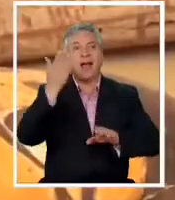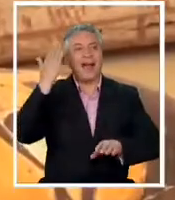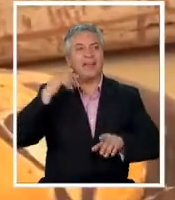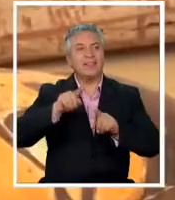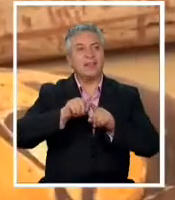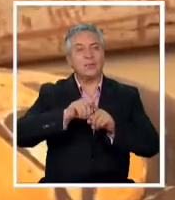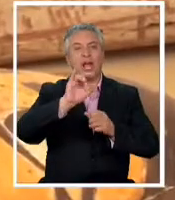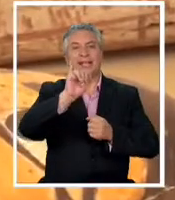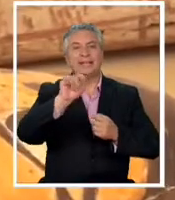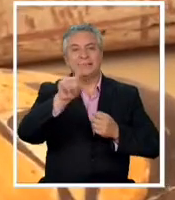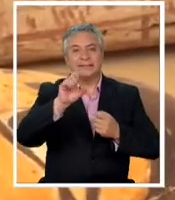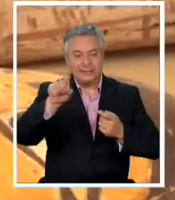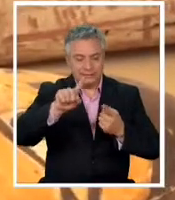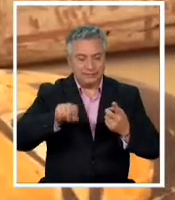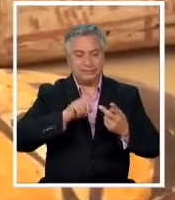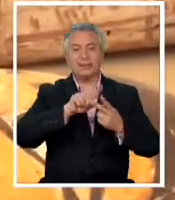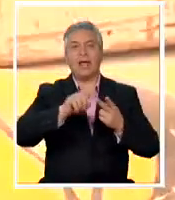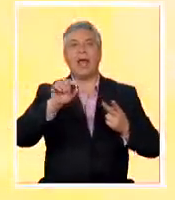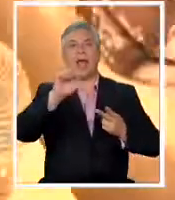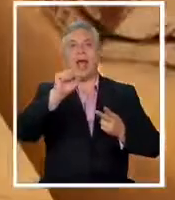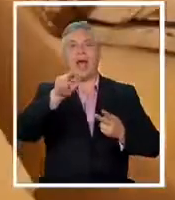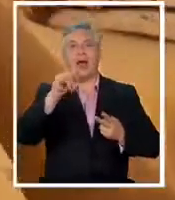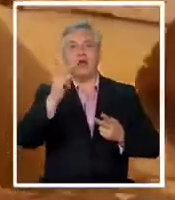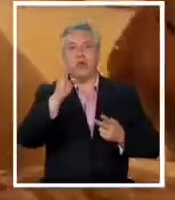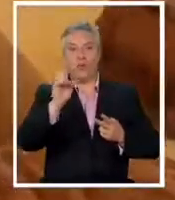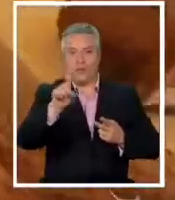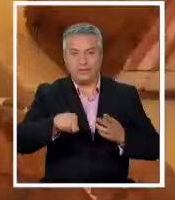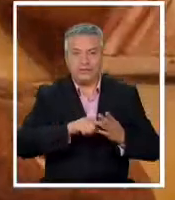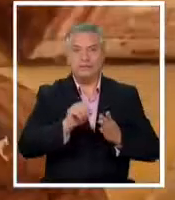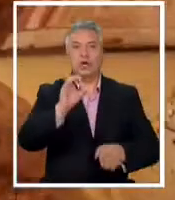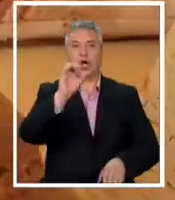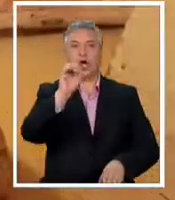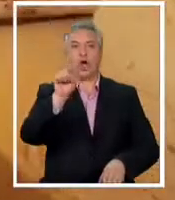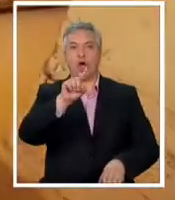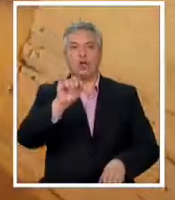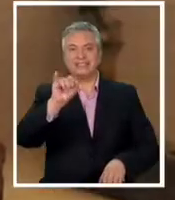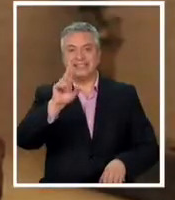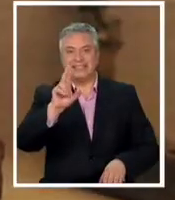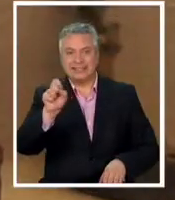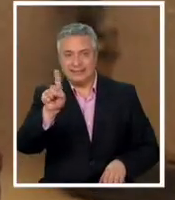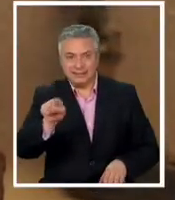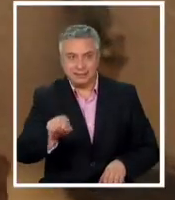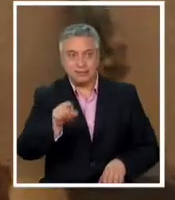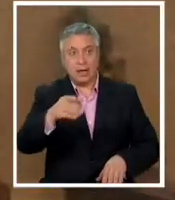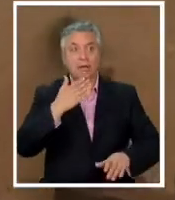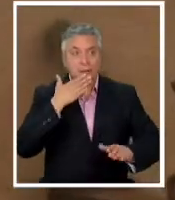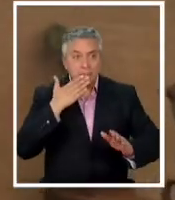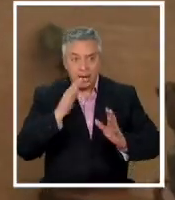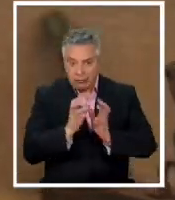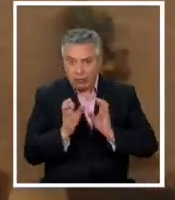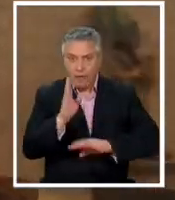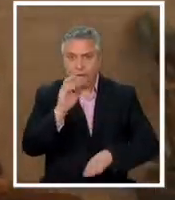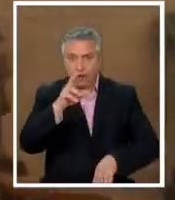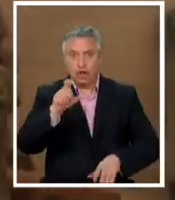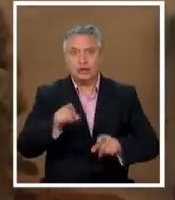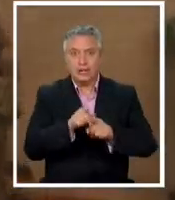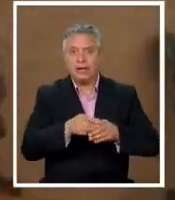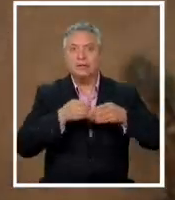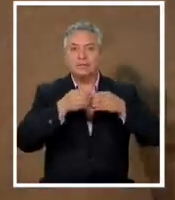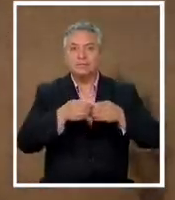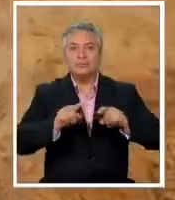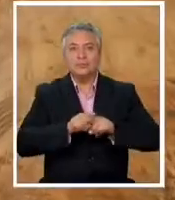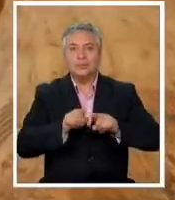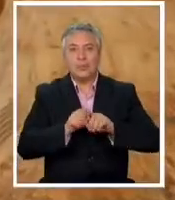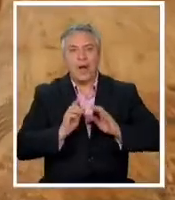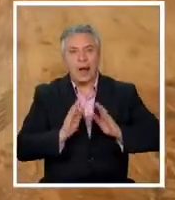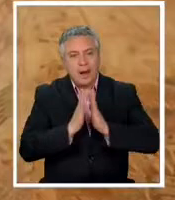como Isis Anubis y Osiris además de un grupo de vasijas y elementos de bronce que eran usados durante los rituales de fertilidad